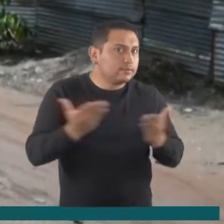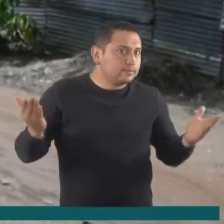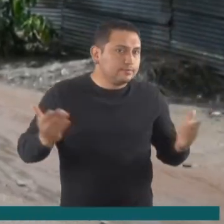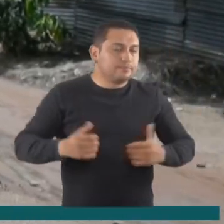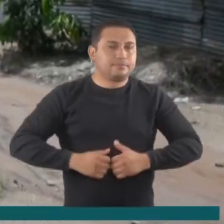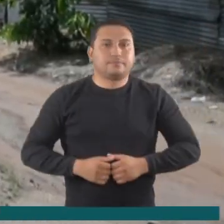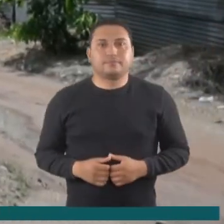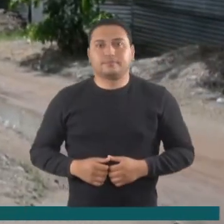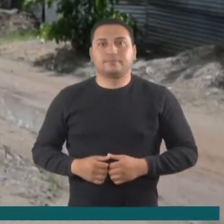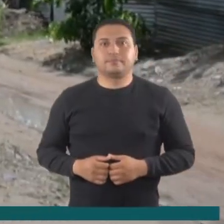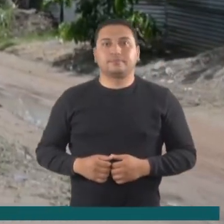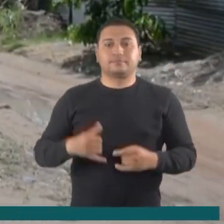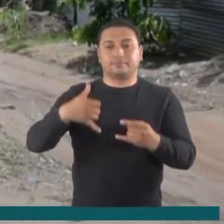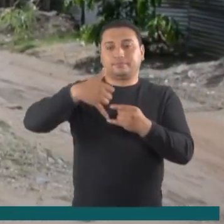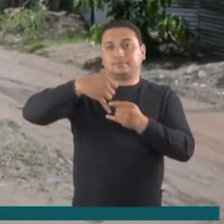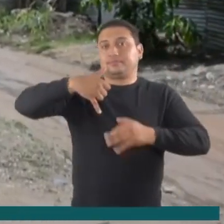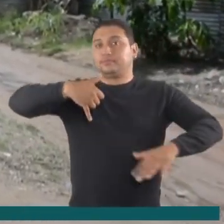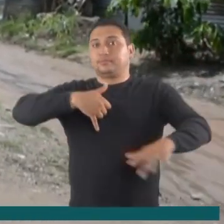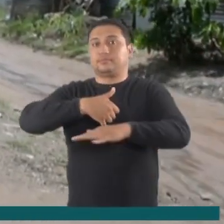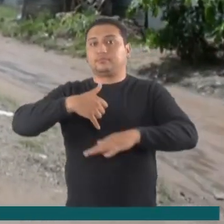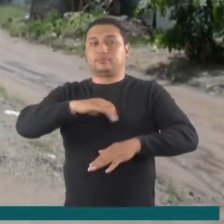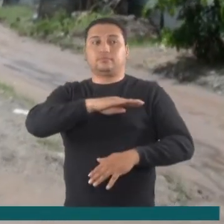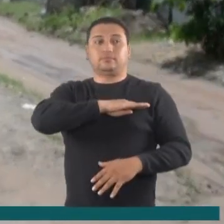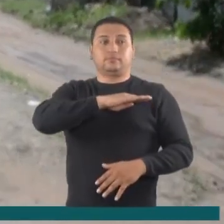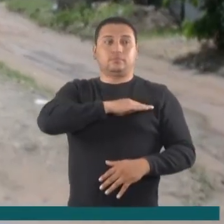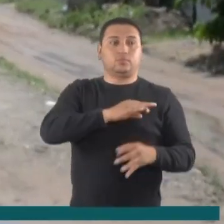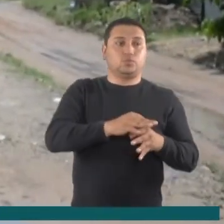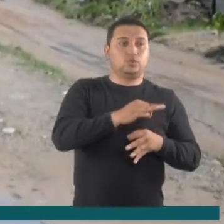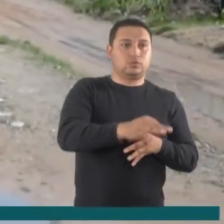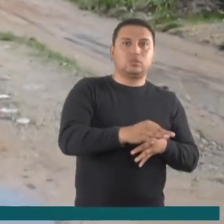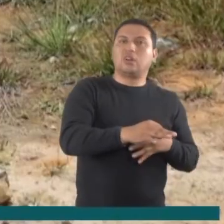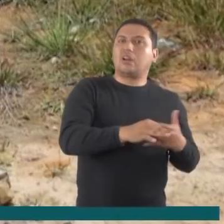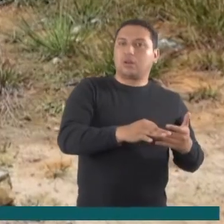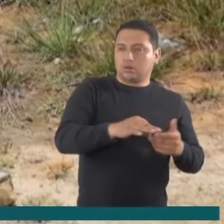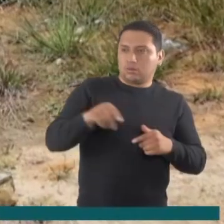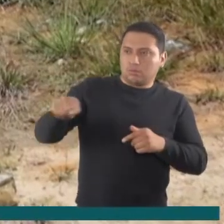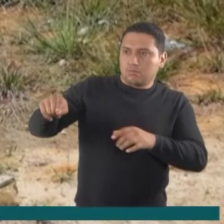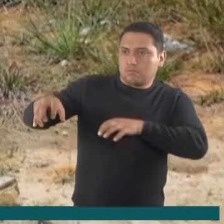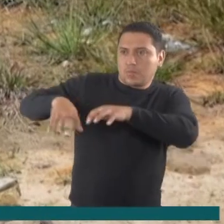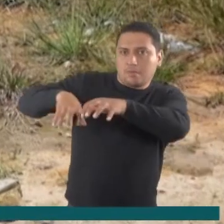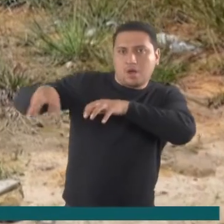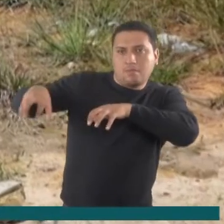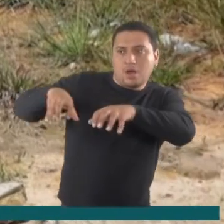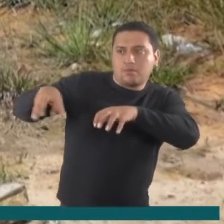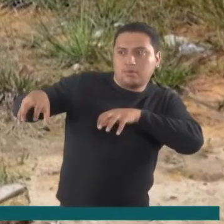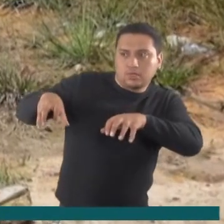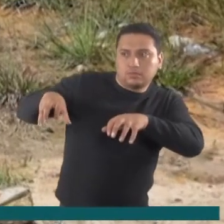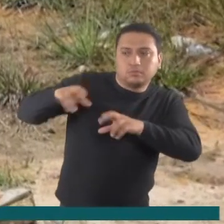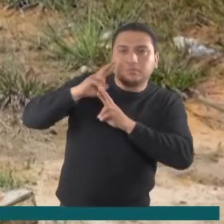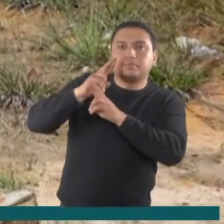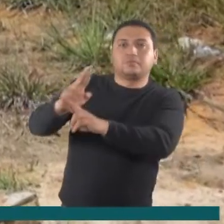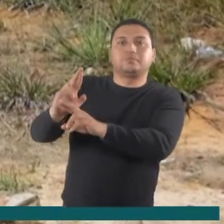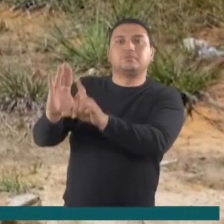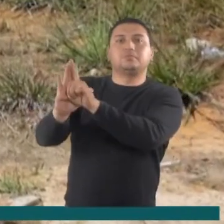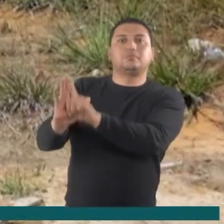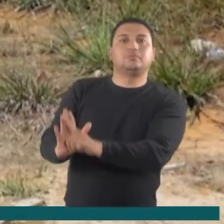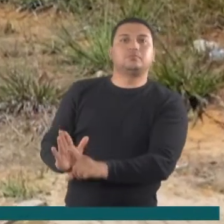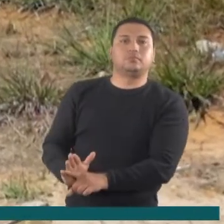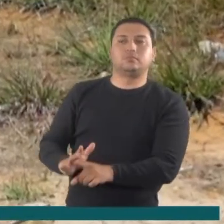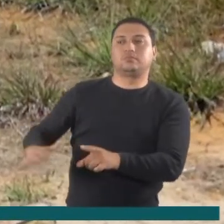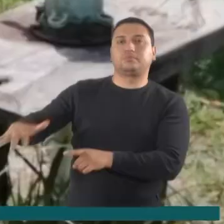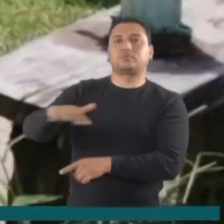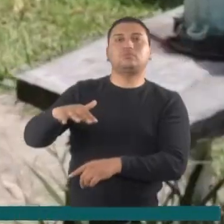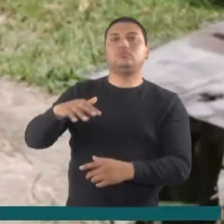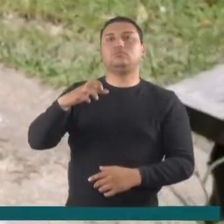La Alcaldía Municipal de Inherida, mediante el esquema de ordenamiento territorial, entra a legalizar todo el predio de los asentamientos de hecho del poblado